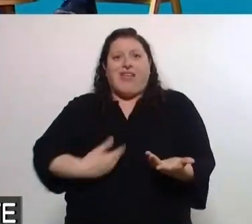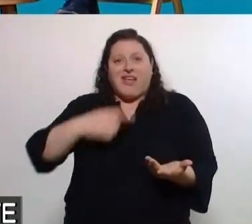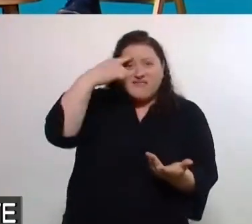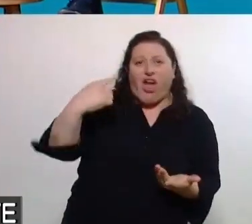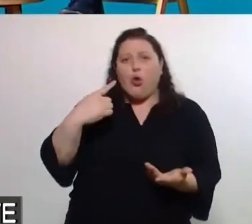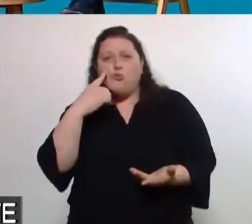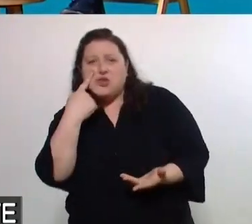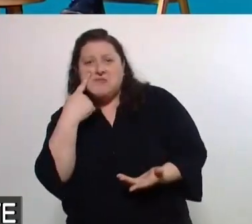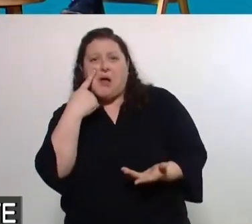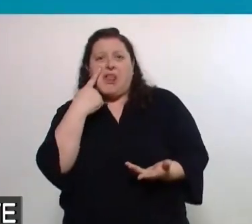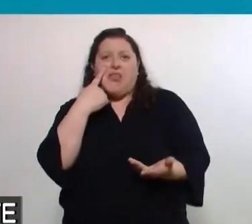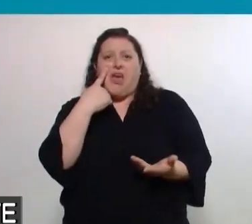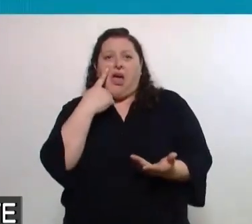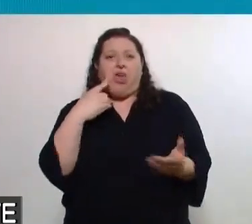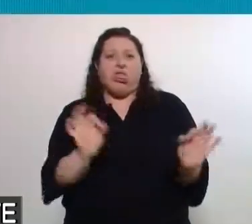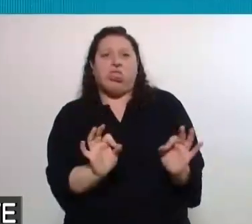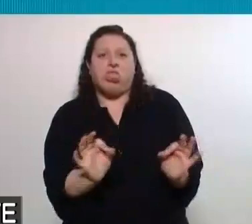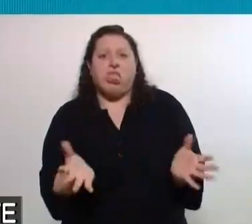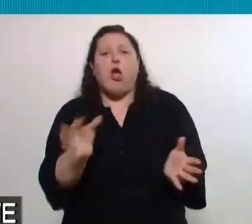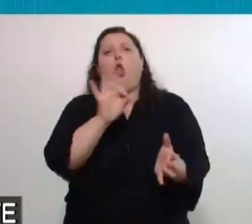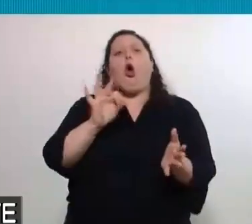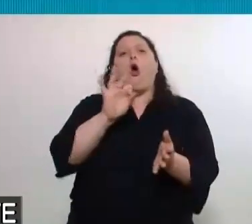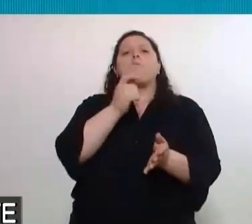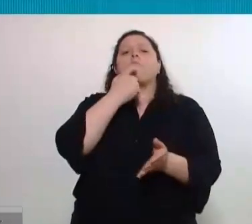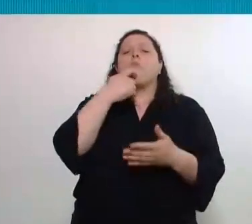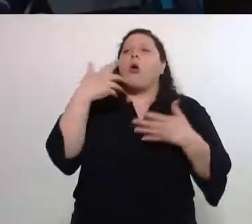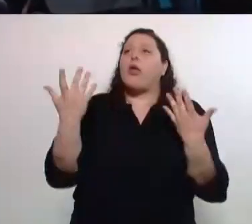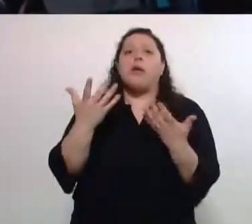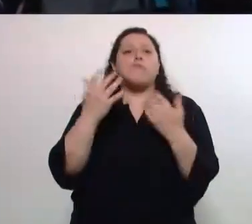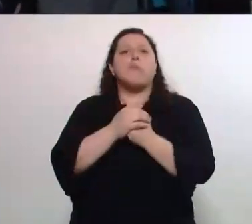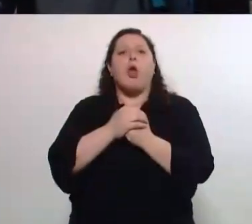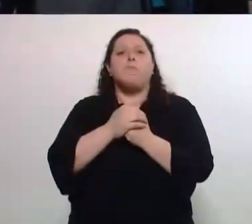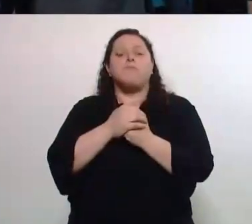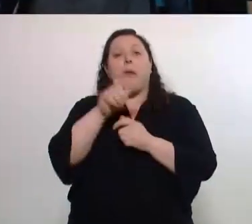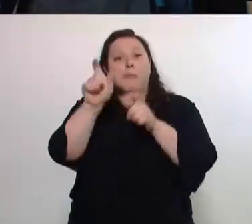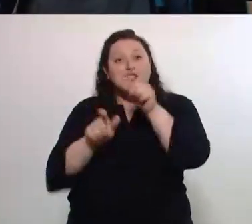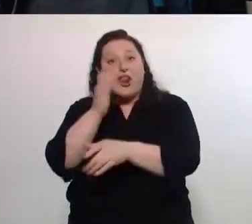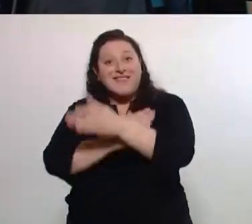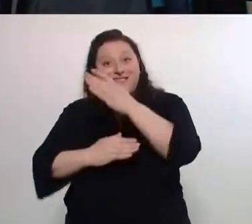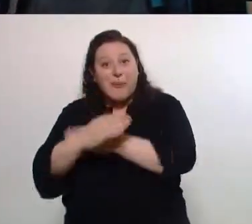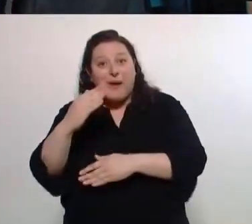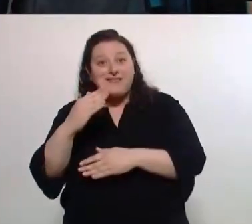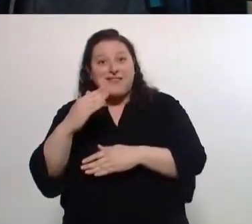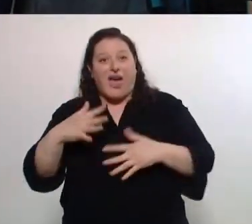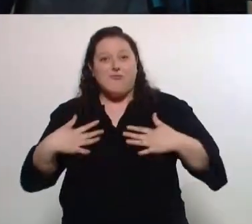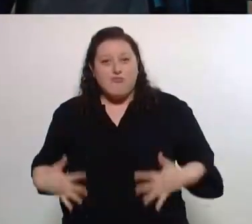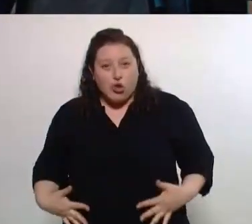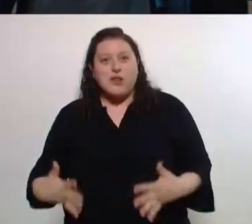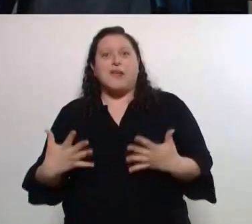se la hizo, hicieron el cruce para las personas con discapacidad motriz